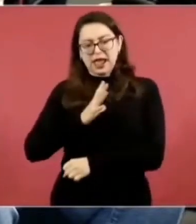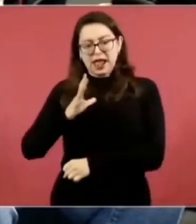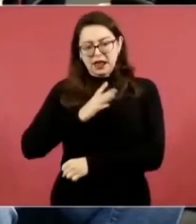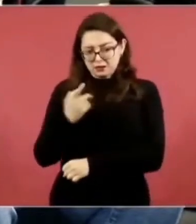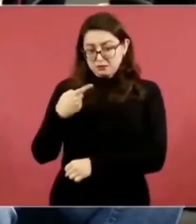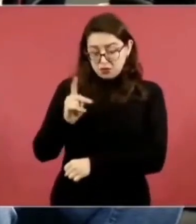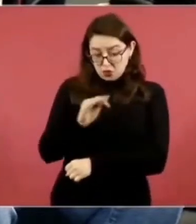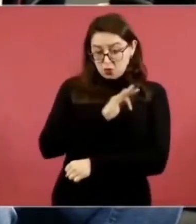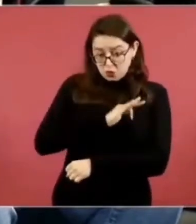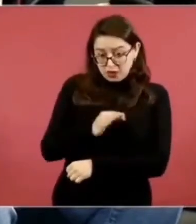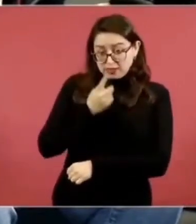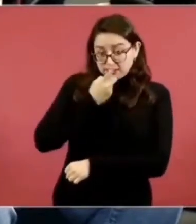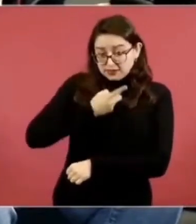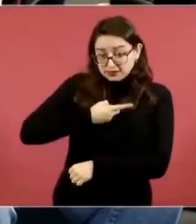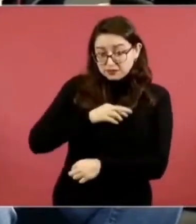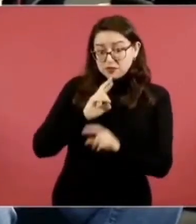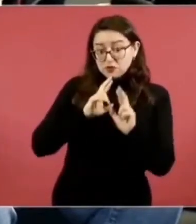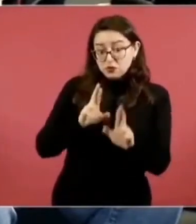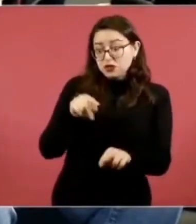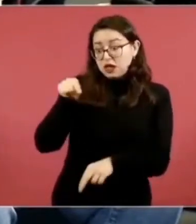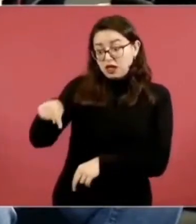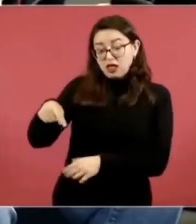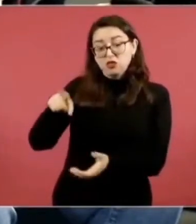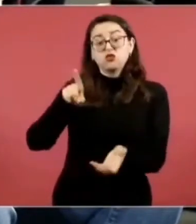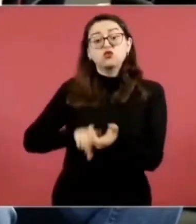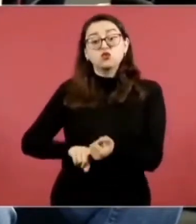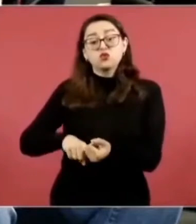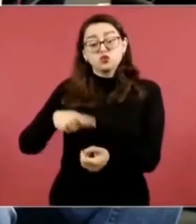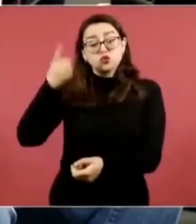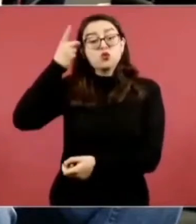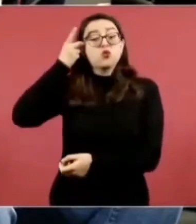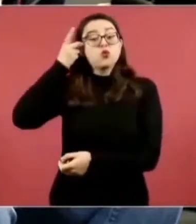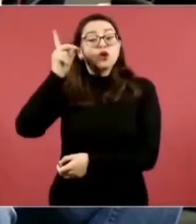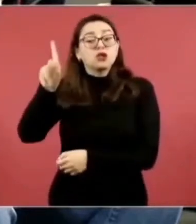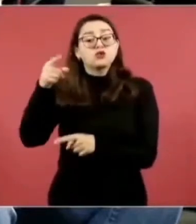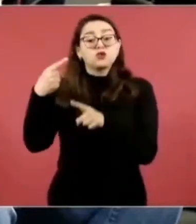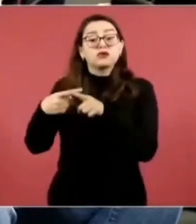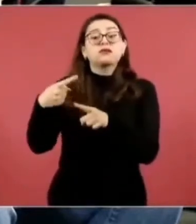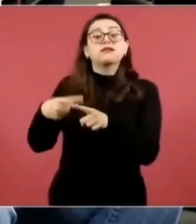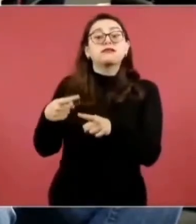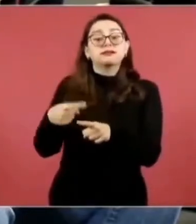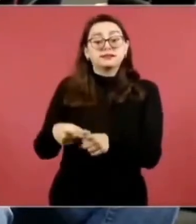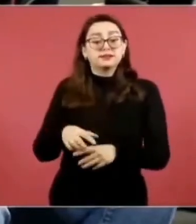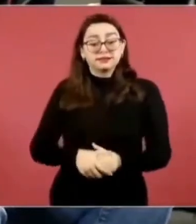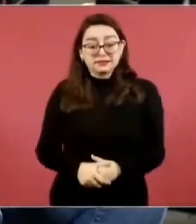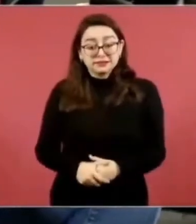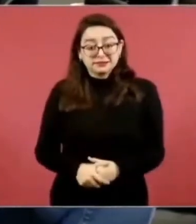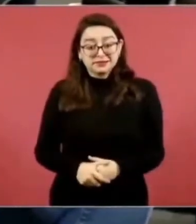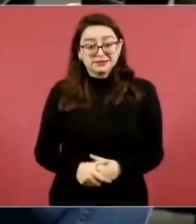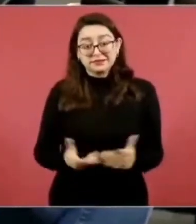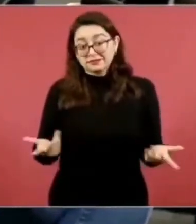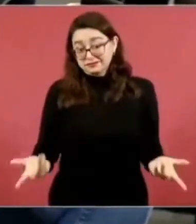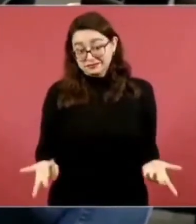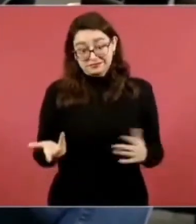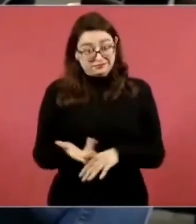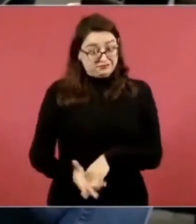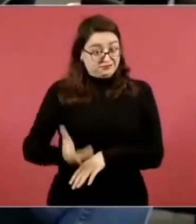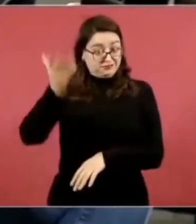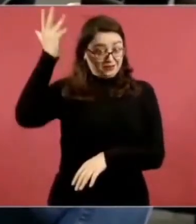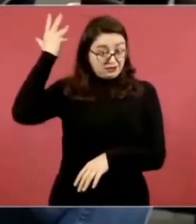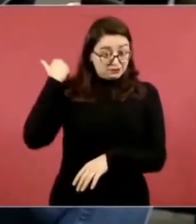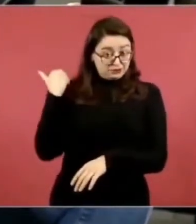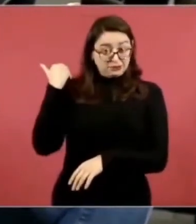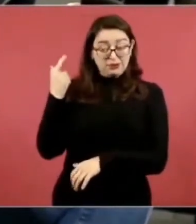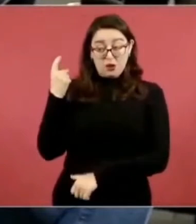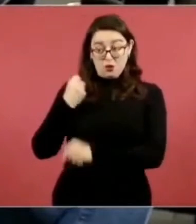viaducto bicentenario y por qué, porque eso también ese mismo 30 de diciembre, ya casi,